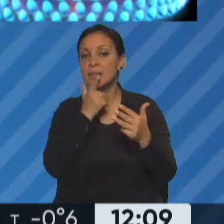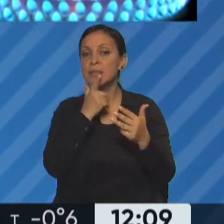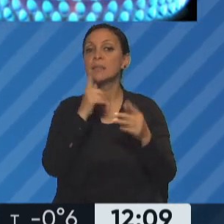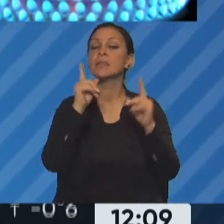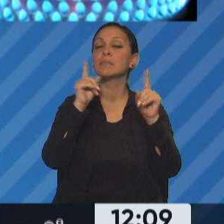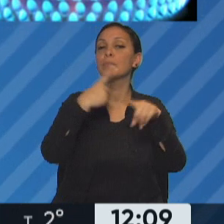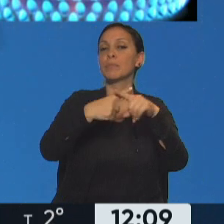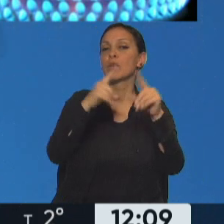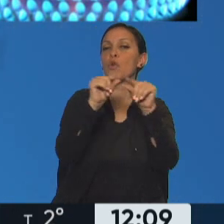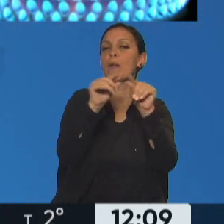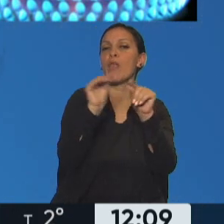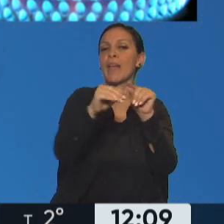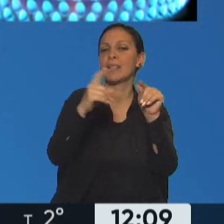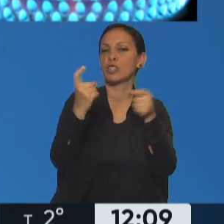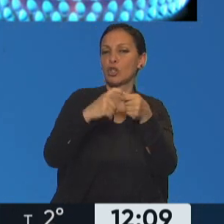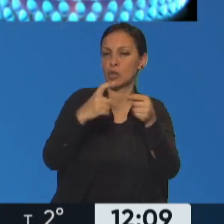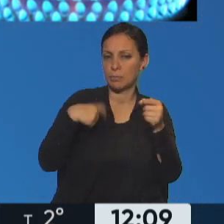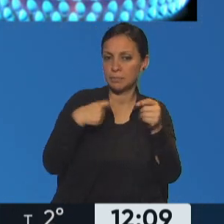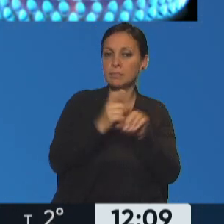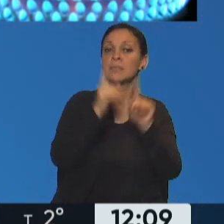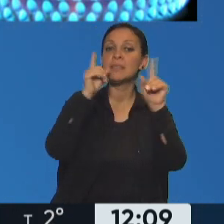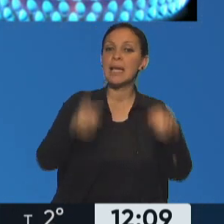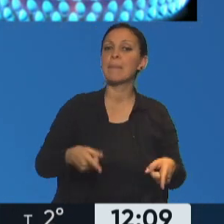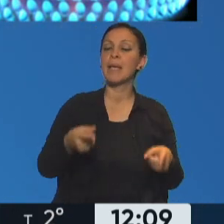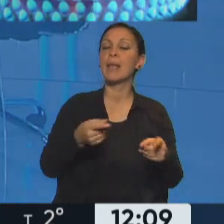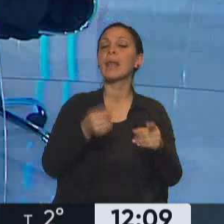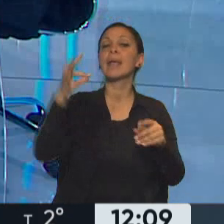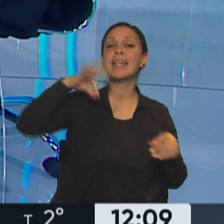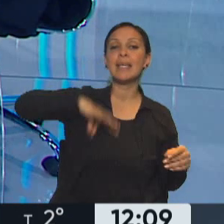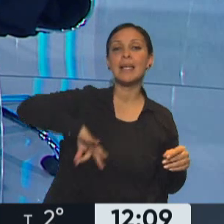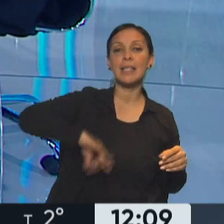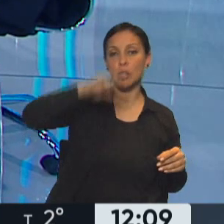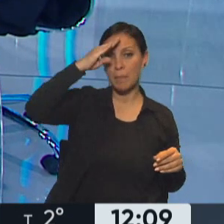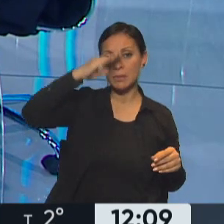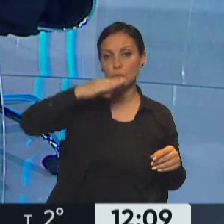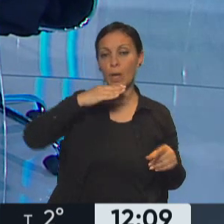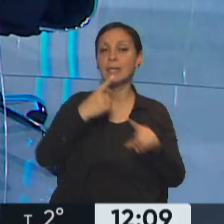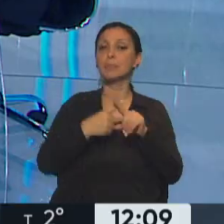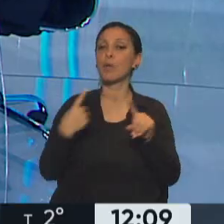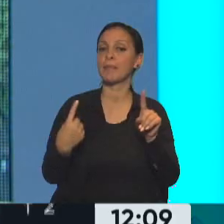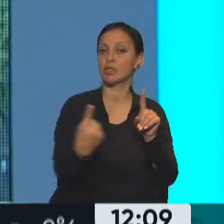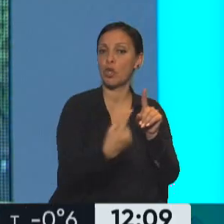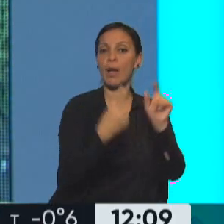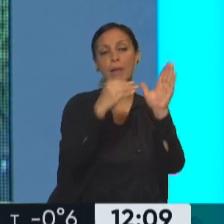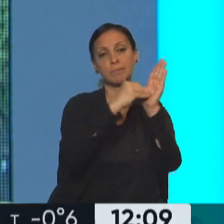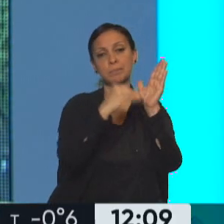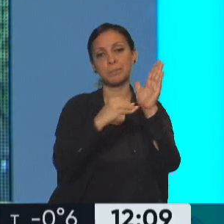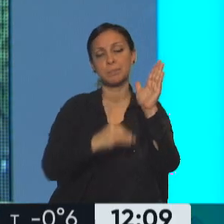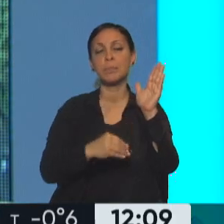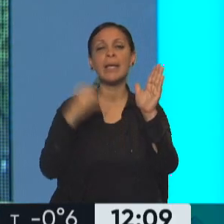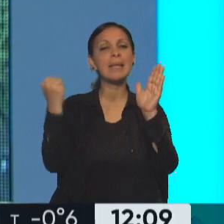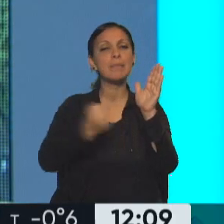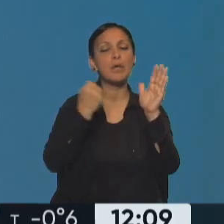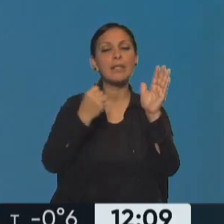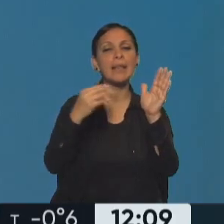ingresos mensuales de cada persona que compone el hogar. Aquí sí, ¿eh? Sí, acá es importante esto, tened en cuenta. Es el total de los ingresos del